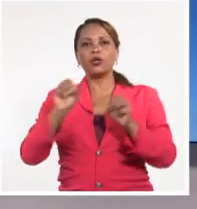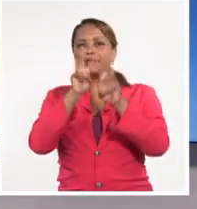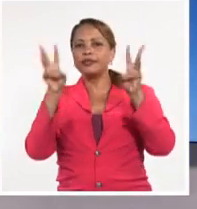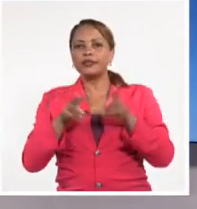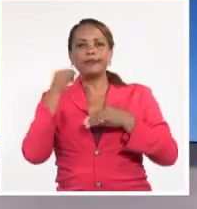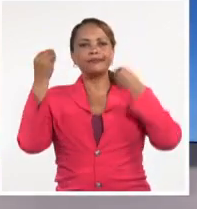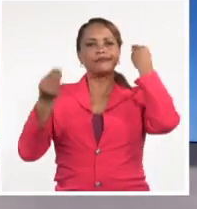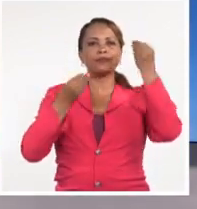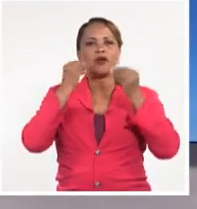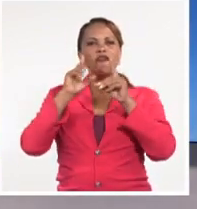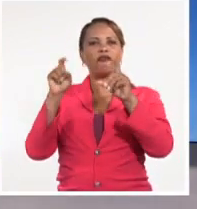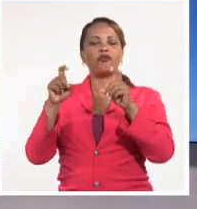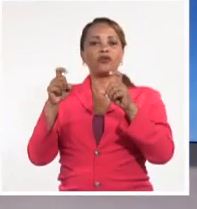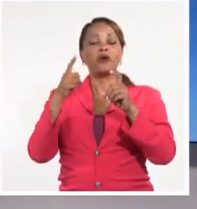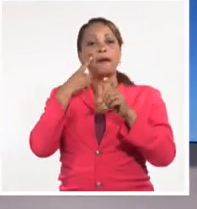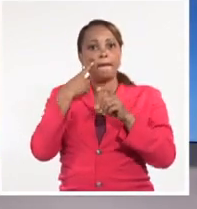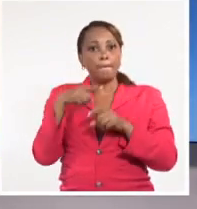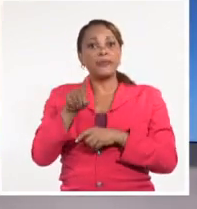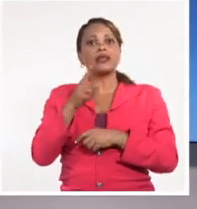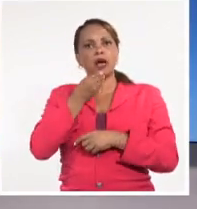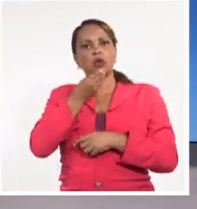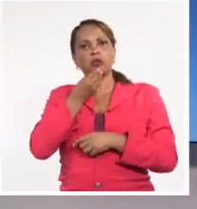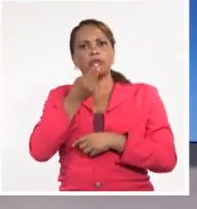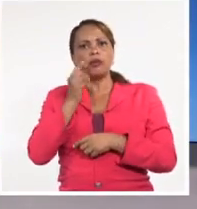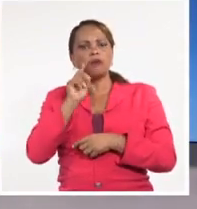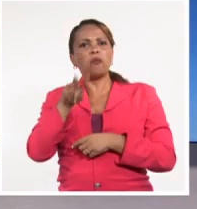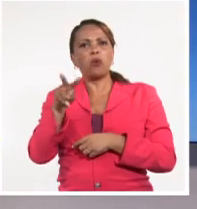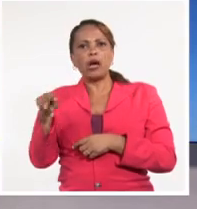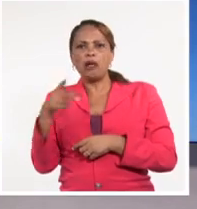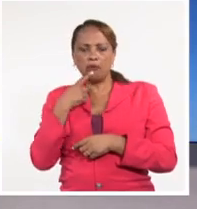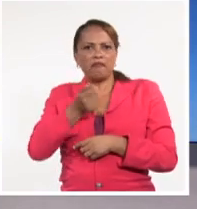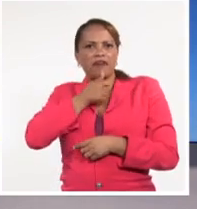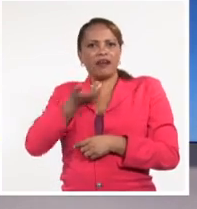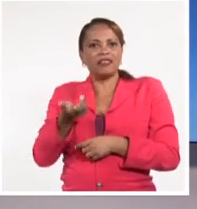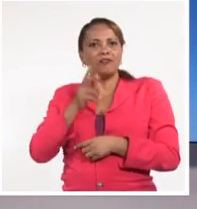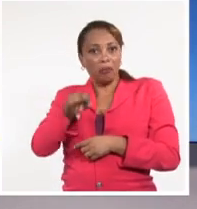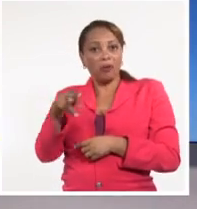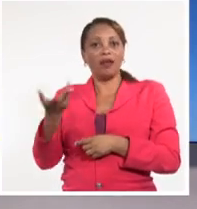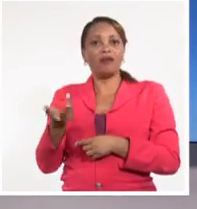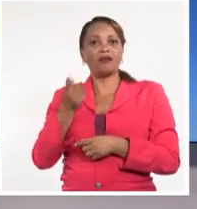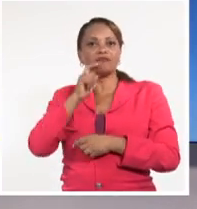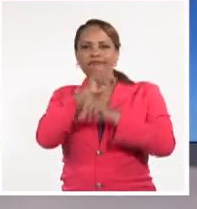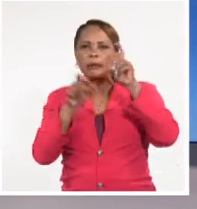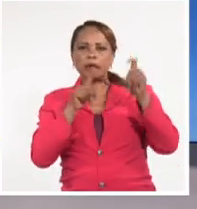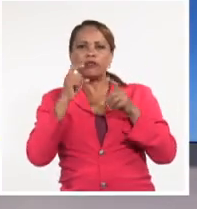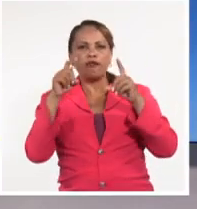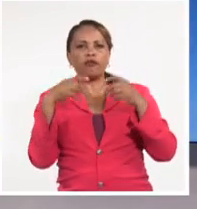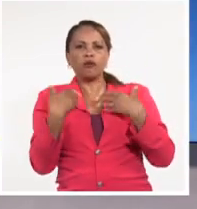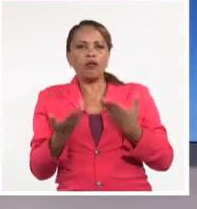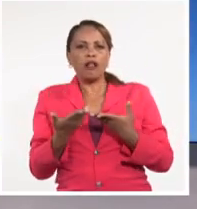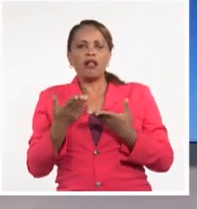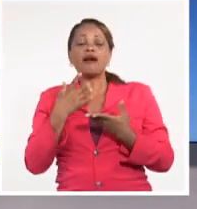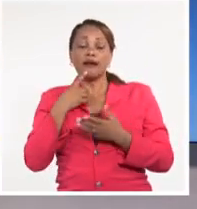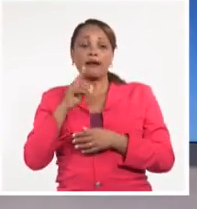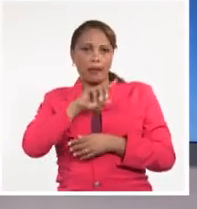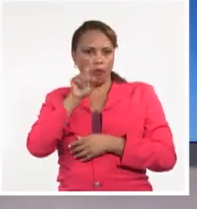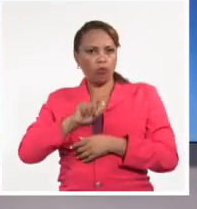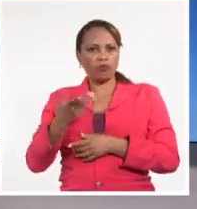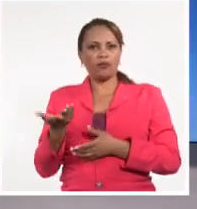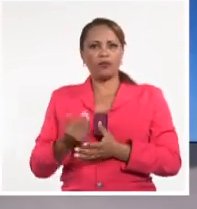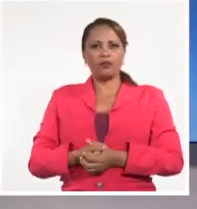preocupados por la foto, miren, ustedes pueden encontrarlo, puede ser fácil. Búsquenlo, pregúntenle por la foto que les alteró la tranquilidad.